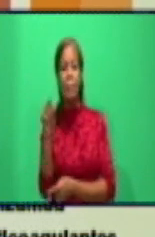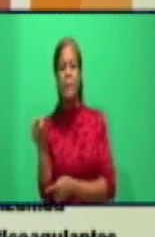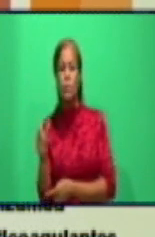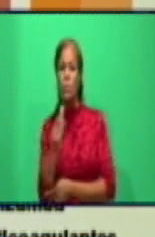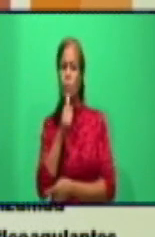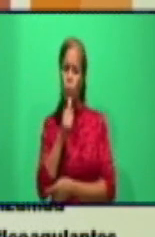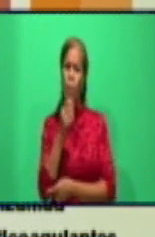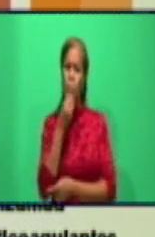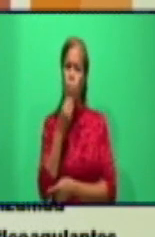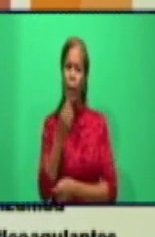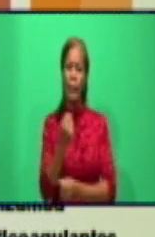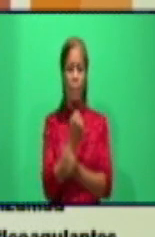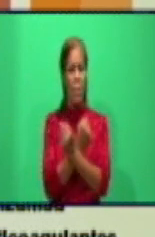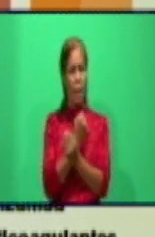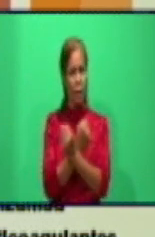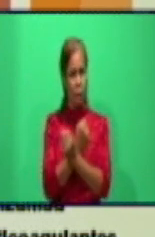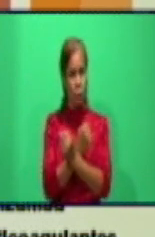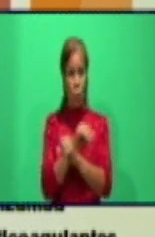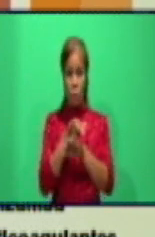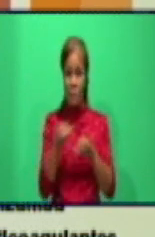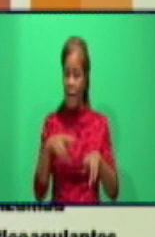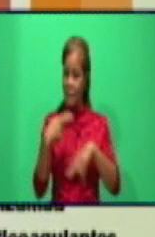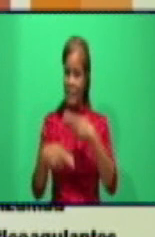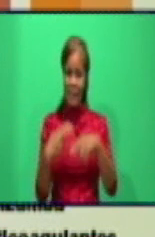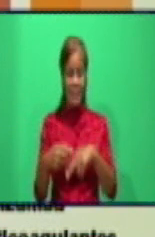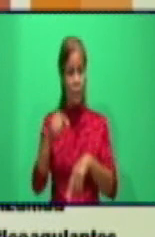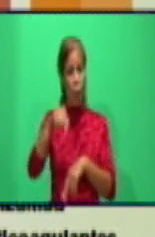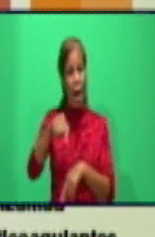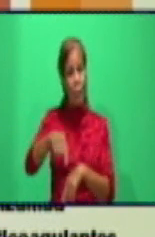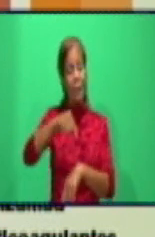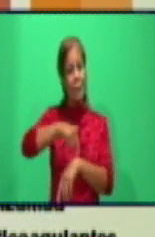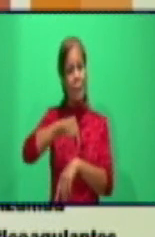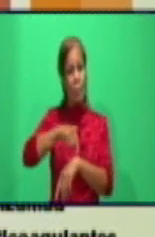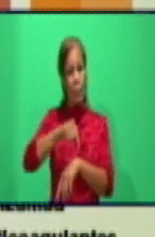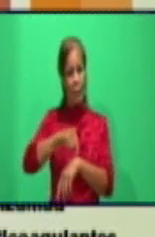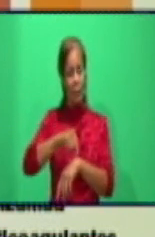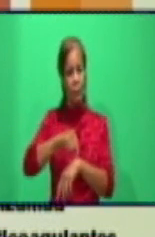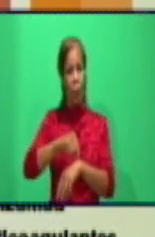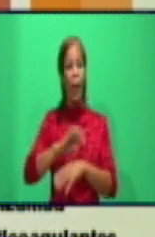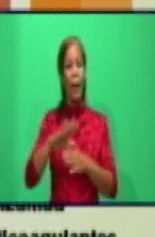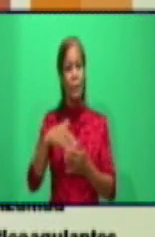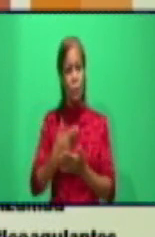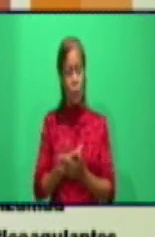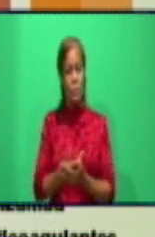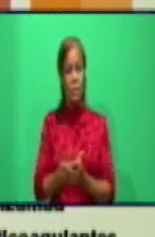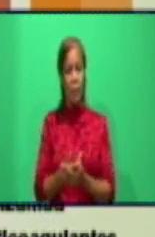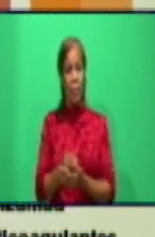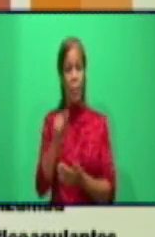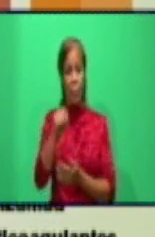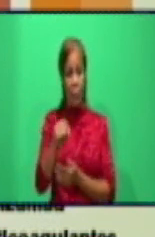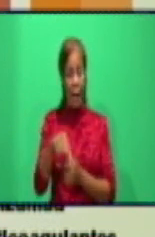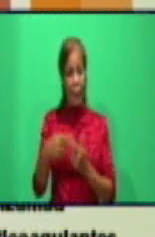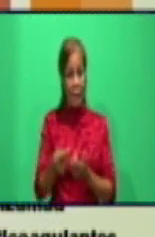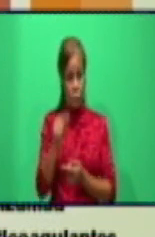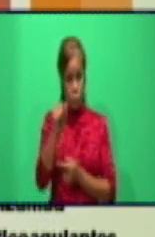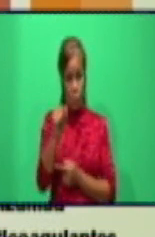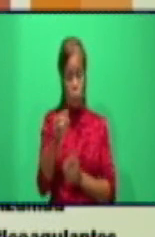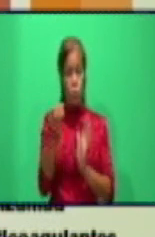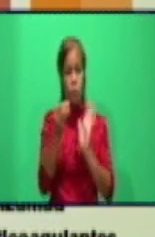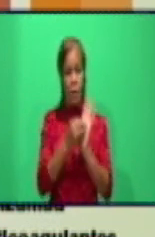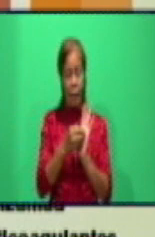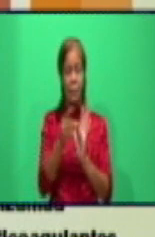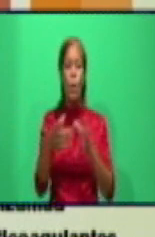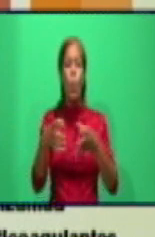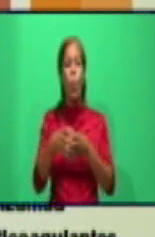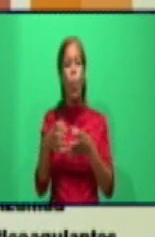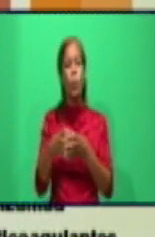riesgos, que ya estamos implementando en este momento. Bueno, para esto, yo puse ahí un grupo de medicamentos que más adelante yo me